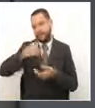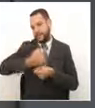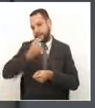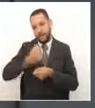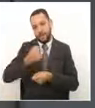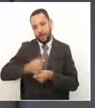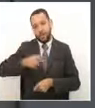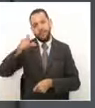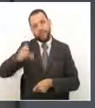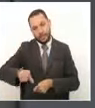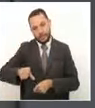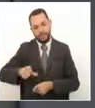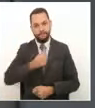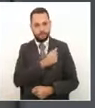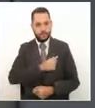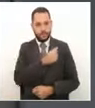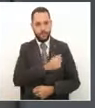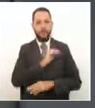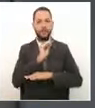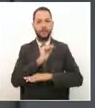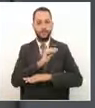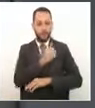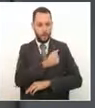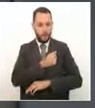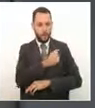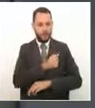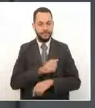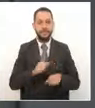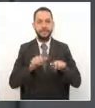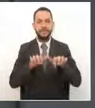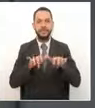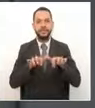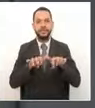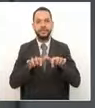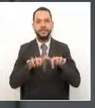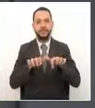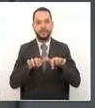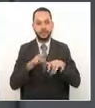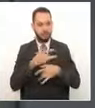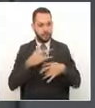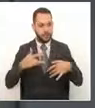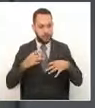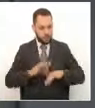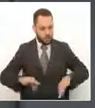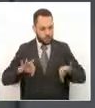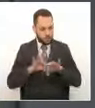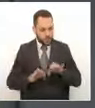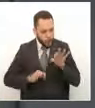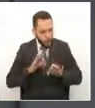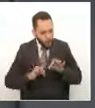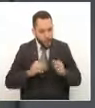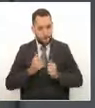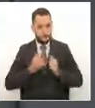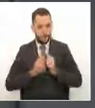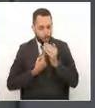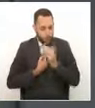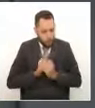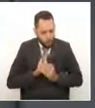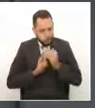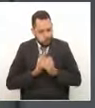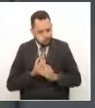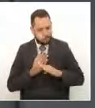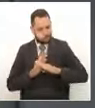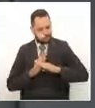Pero el llamado desde nuestra secretaría, desde el sector salud, es sigámonos cuidando, sigámonos cuidando. Hay que